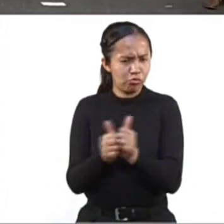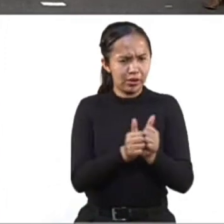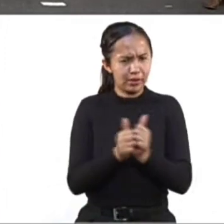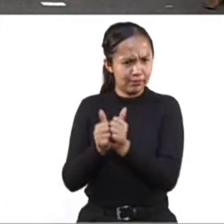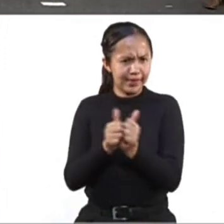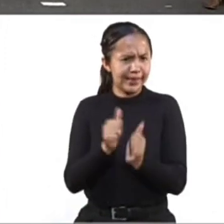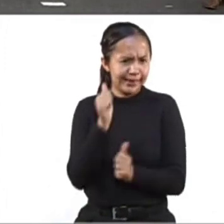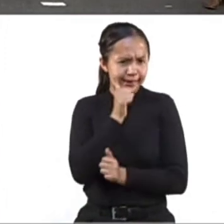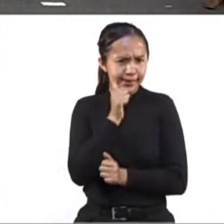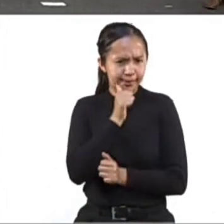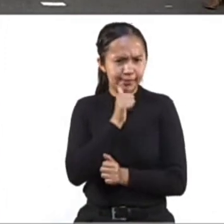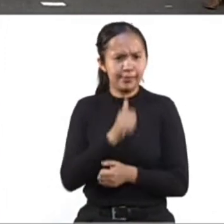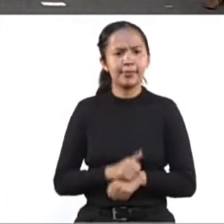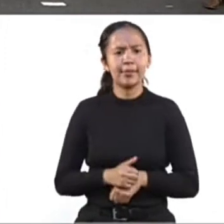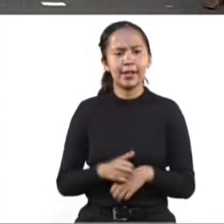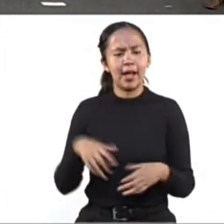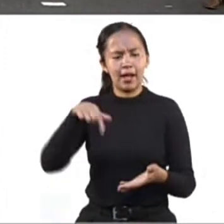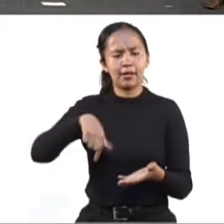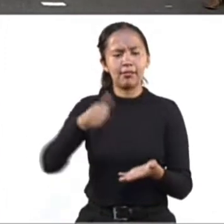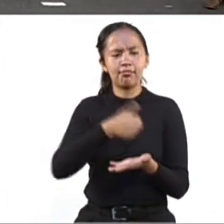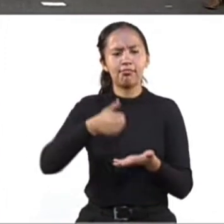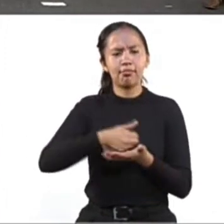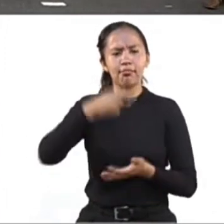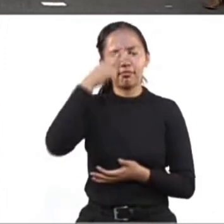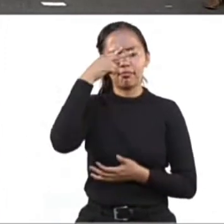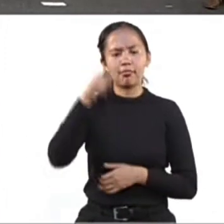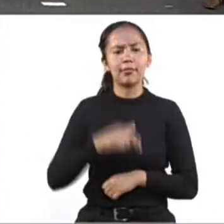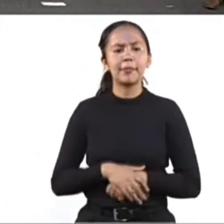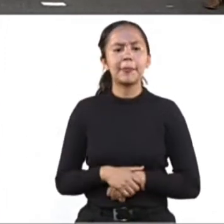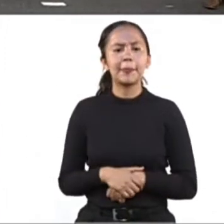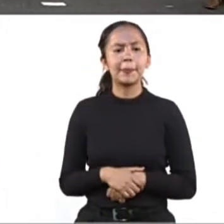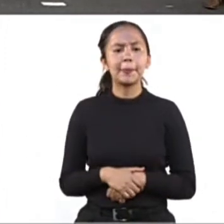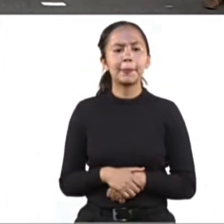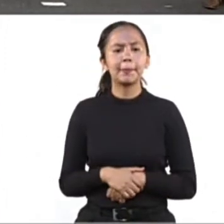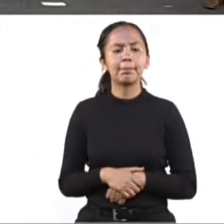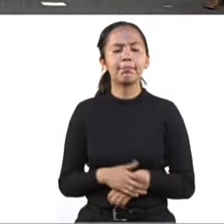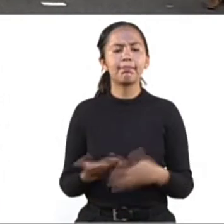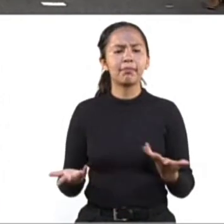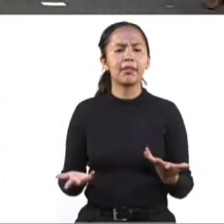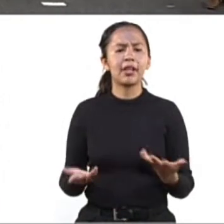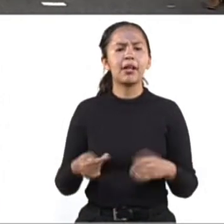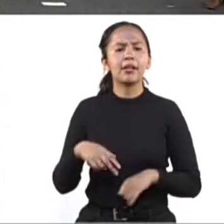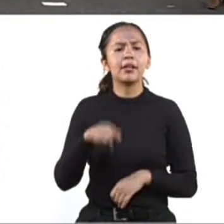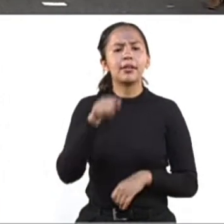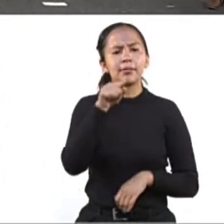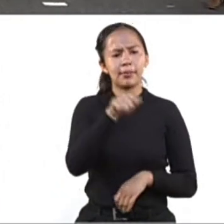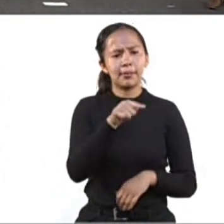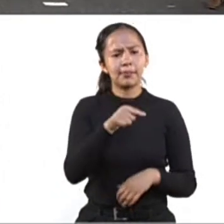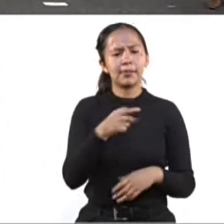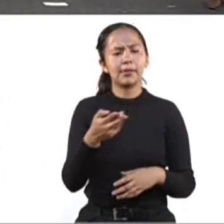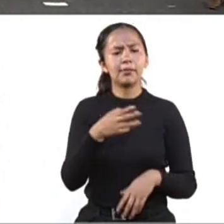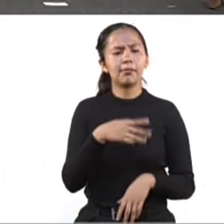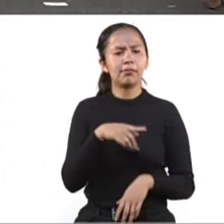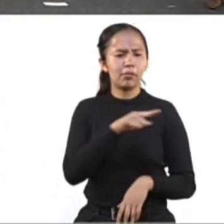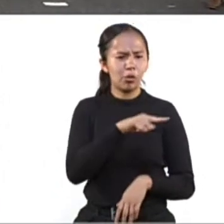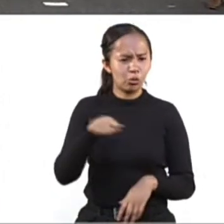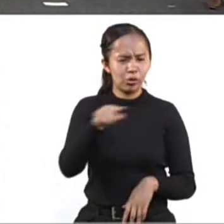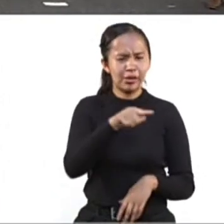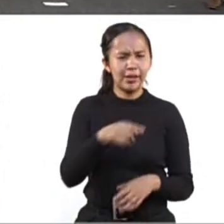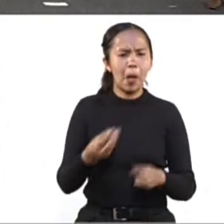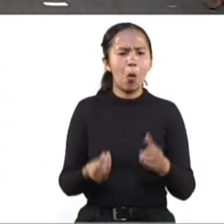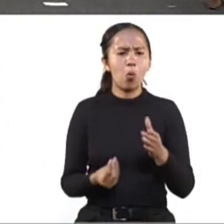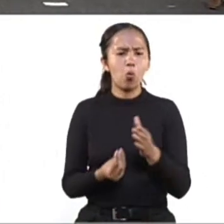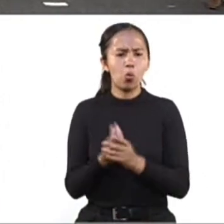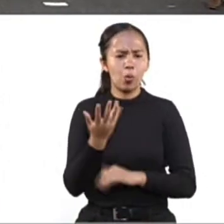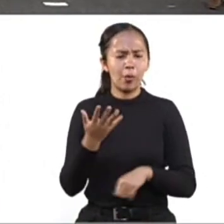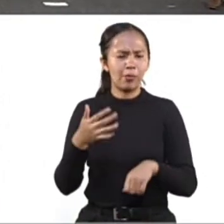trámite en la Ciudad de México. Si quieren, podemos. Para la implementación de esta nueva línea, de